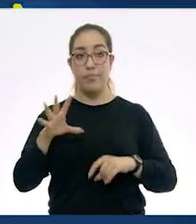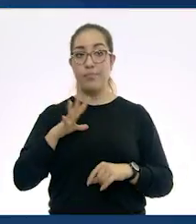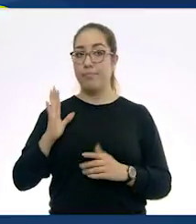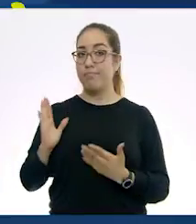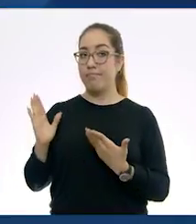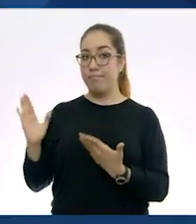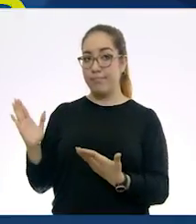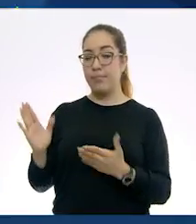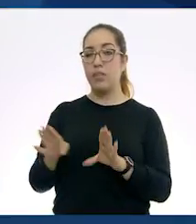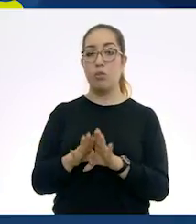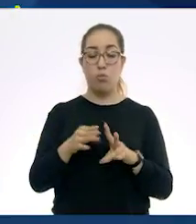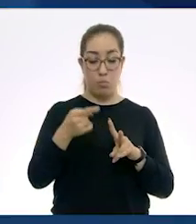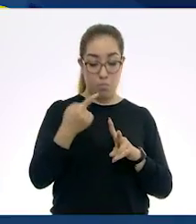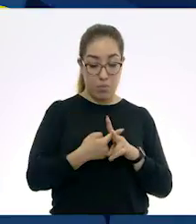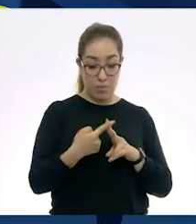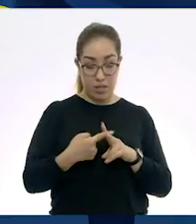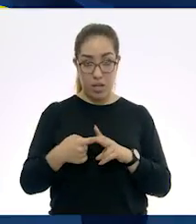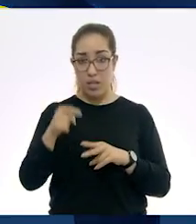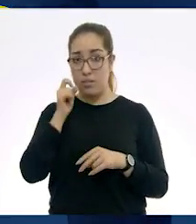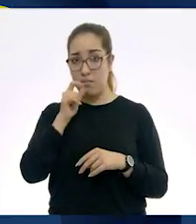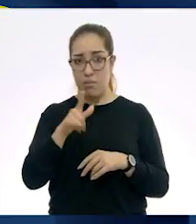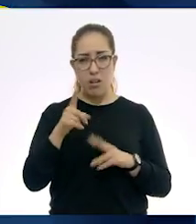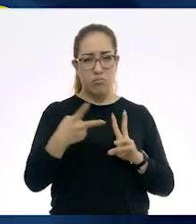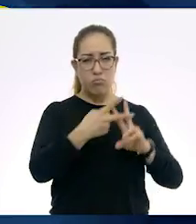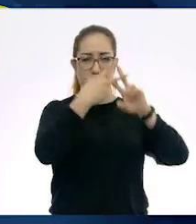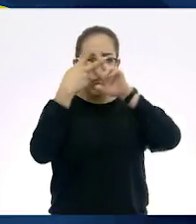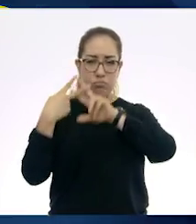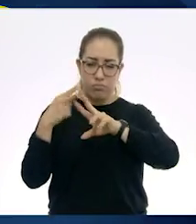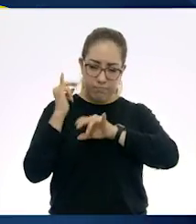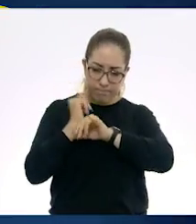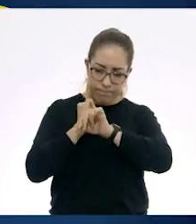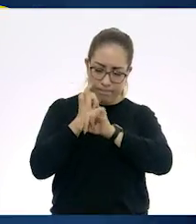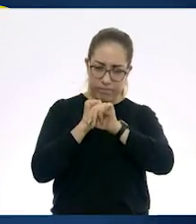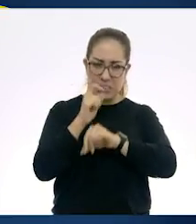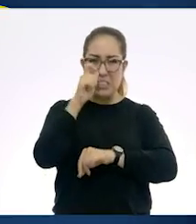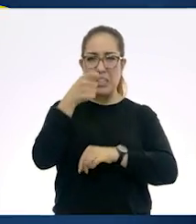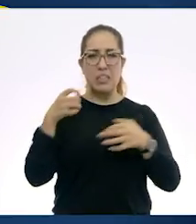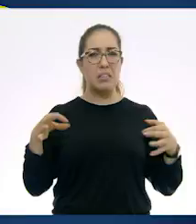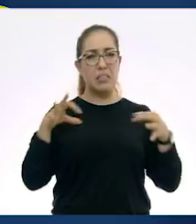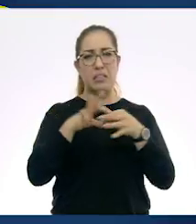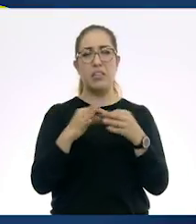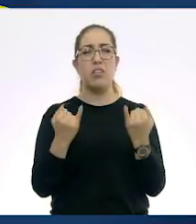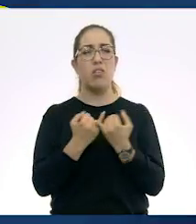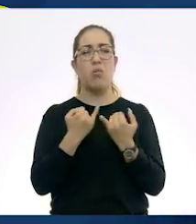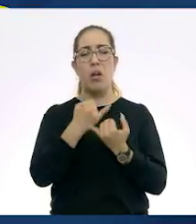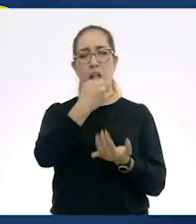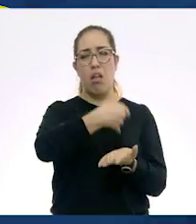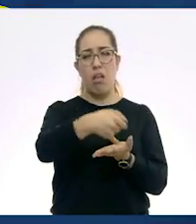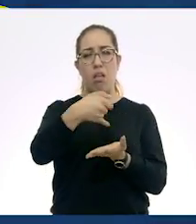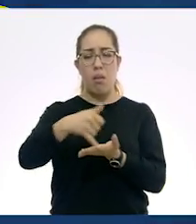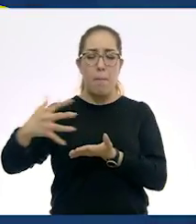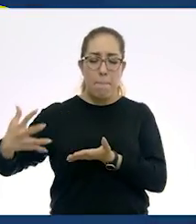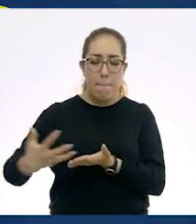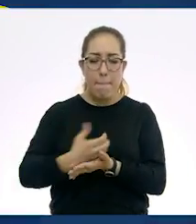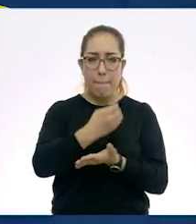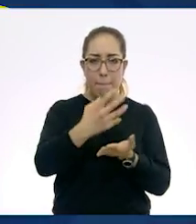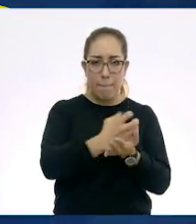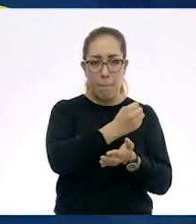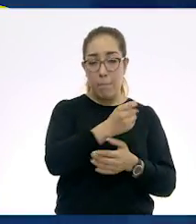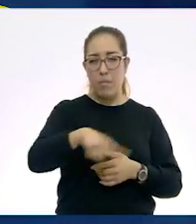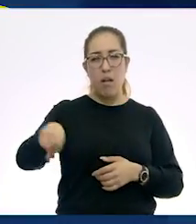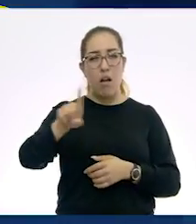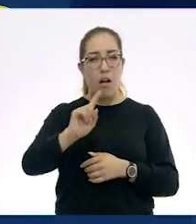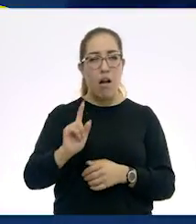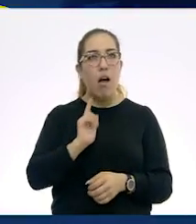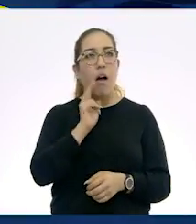matemáticas y astronomía. Esto está ligado a la cosecha. En la medida en la que ellos fueron conociendo el